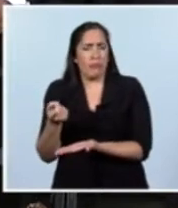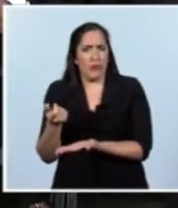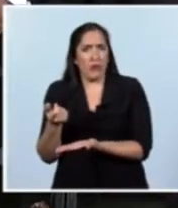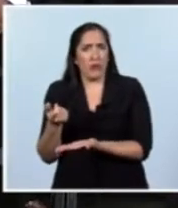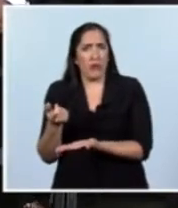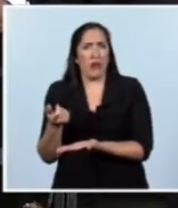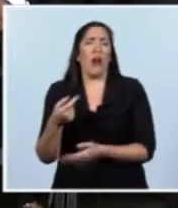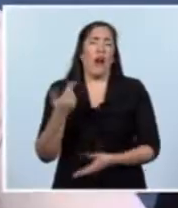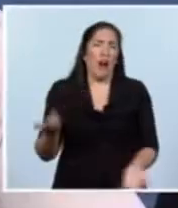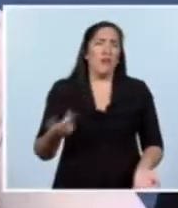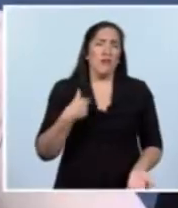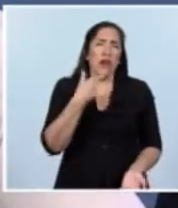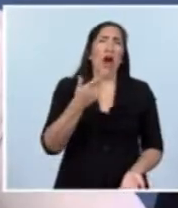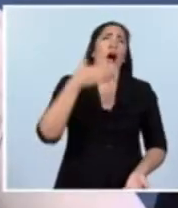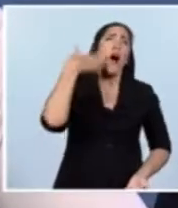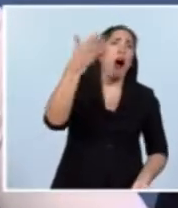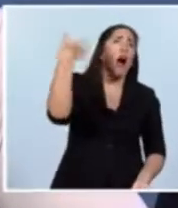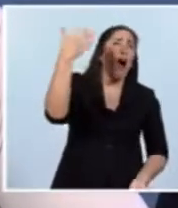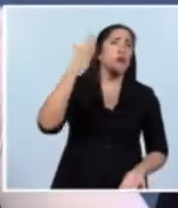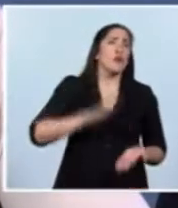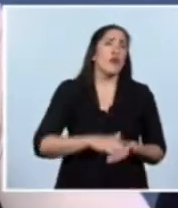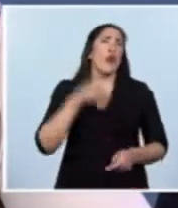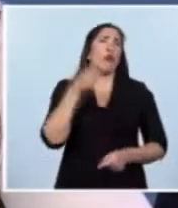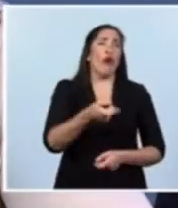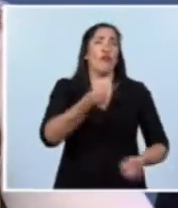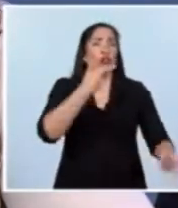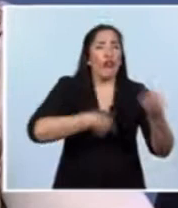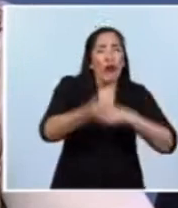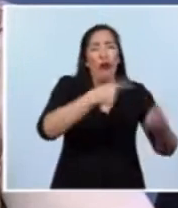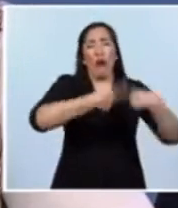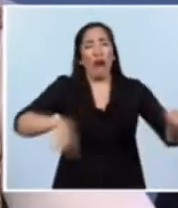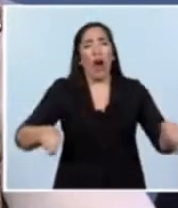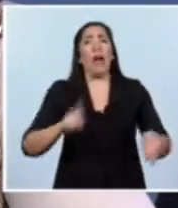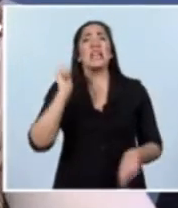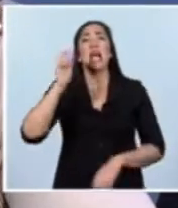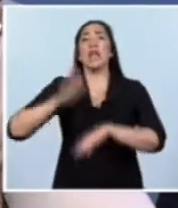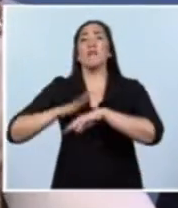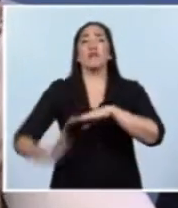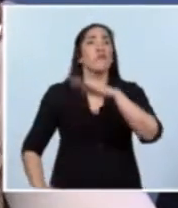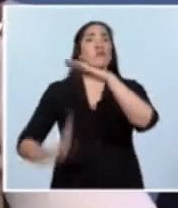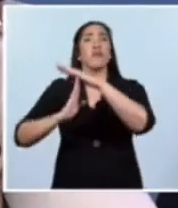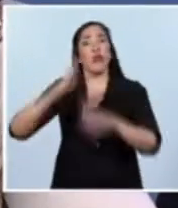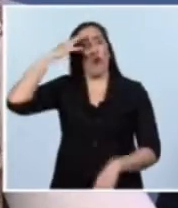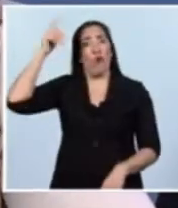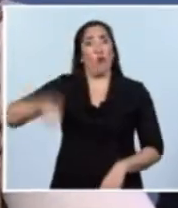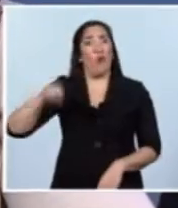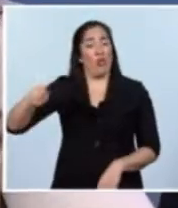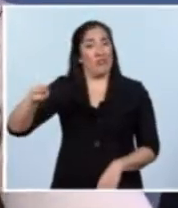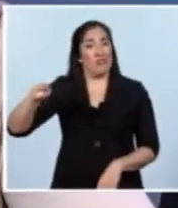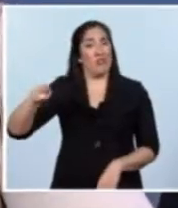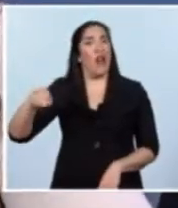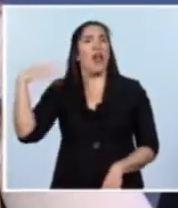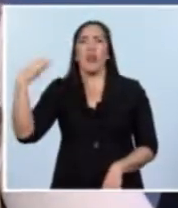lugar de dar tantos discursos contra el narcotráfico, quienes tienen la máxima responsabilidad del Poder Judicial deberían dotar